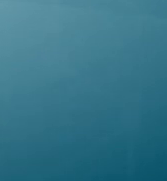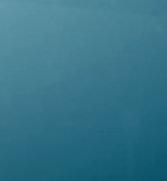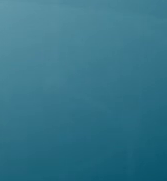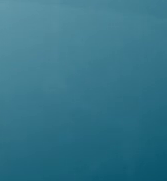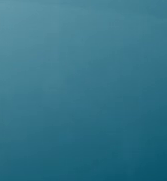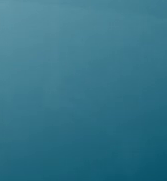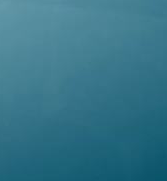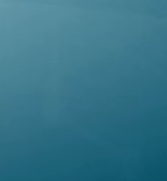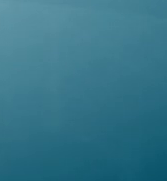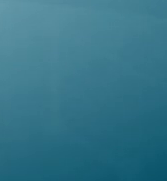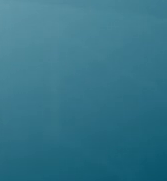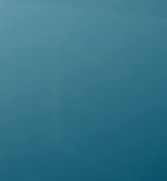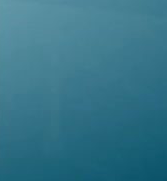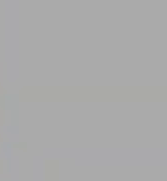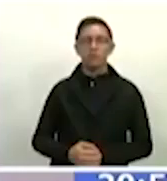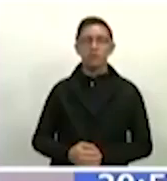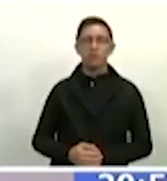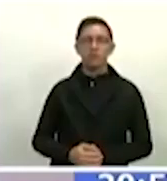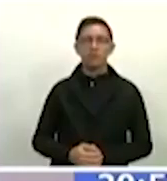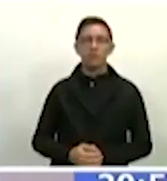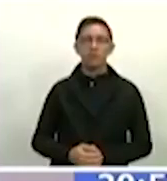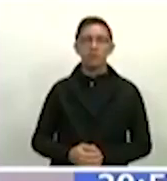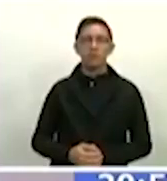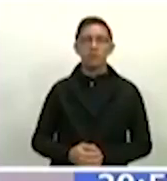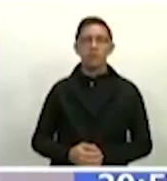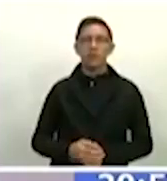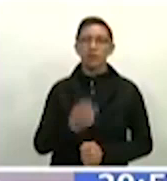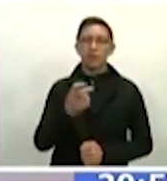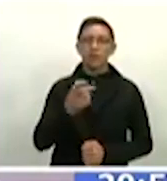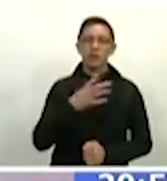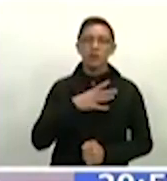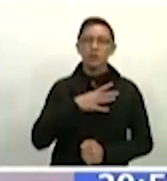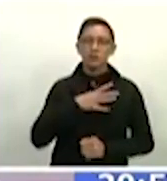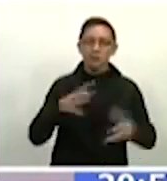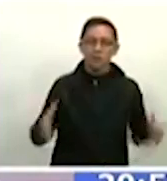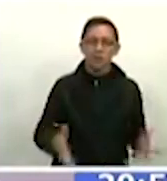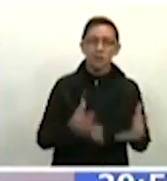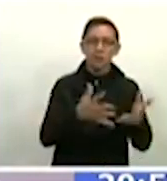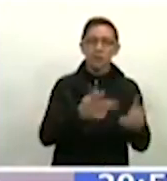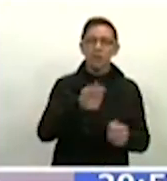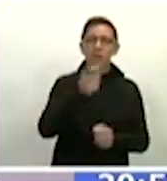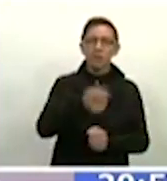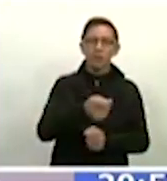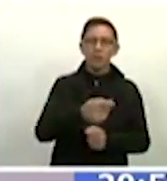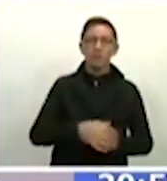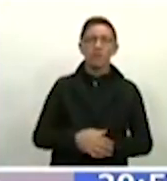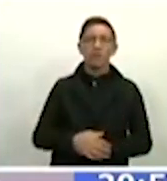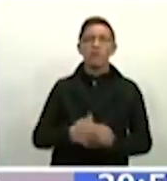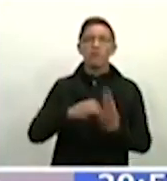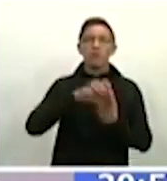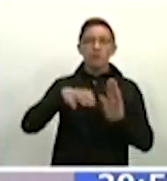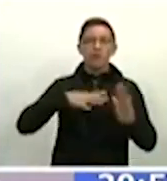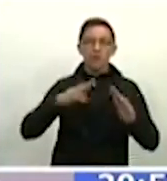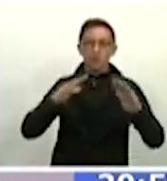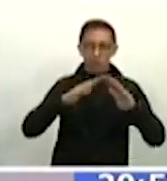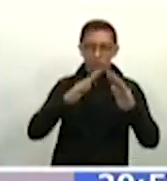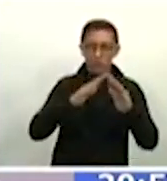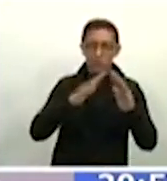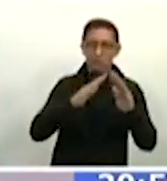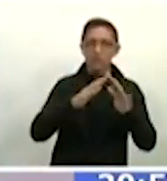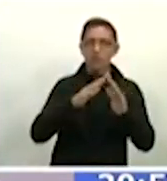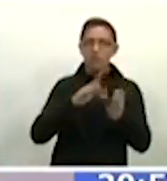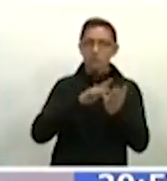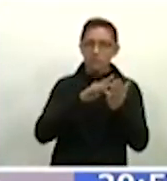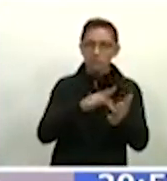y el cuidado contra el COVID-19. Van dirigidos, decía Joanet, al estímulo a la vivienda, pero van